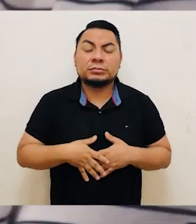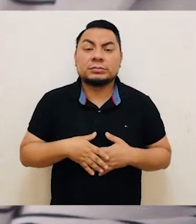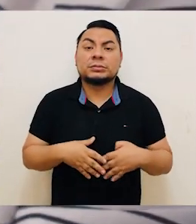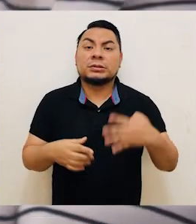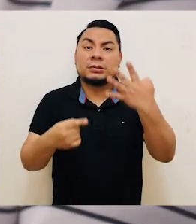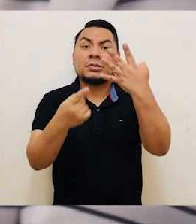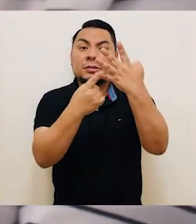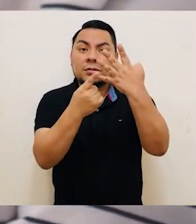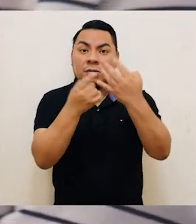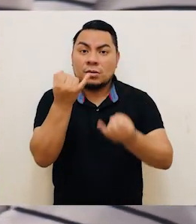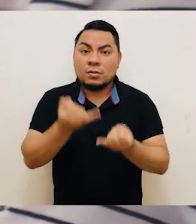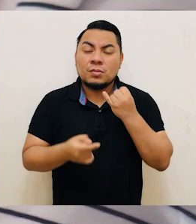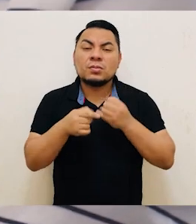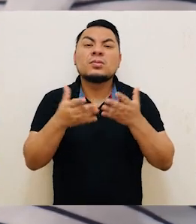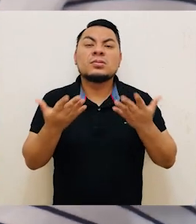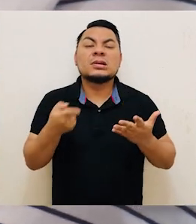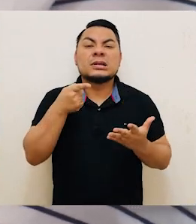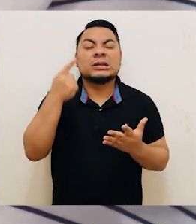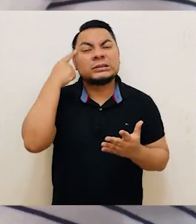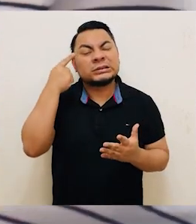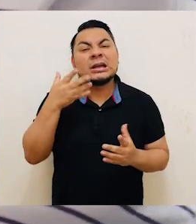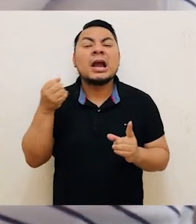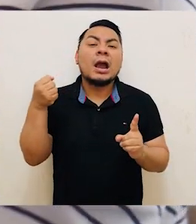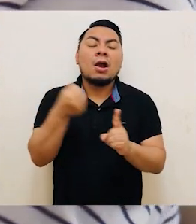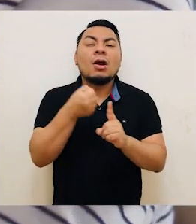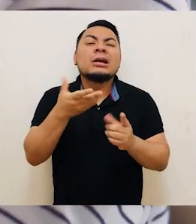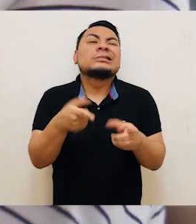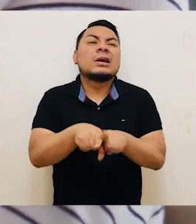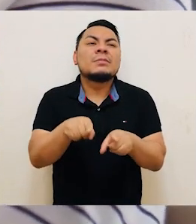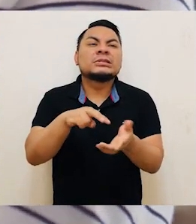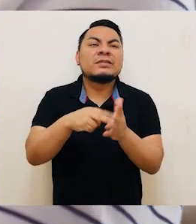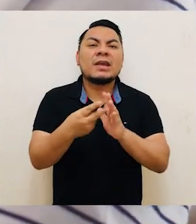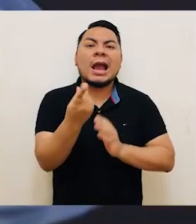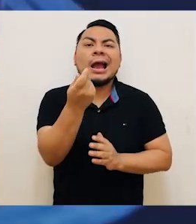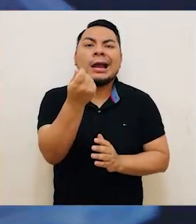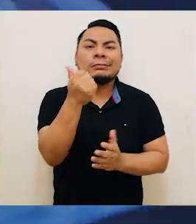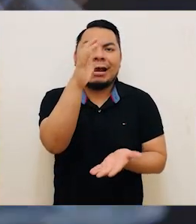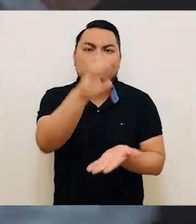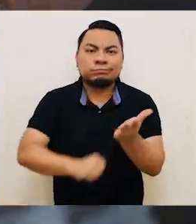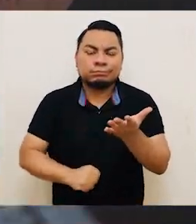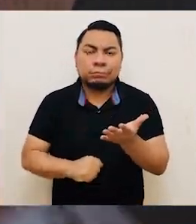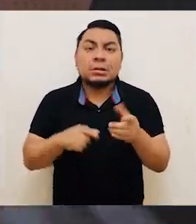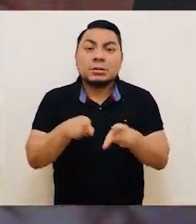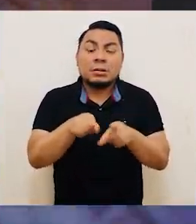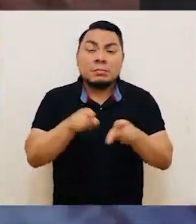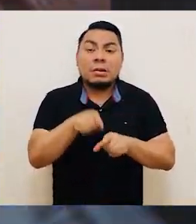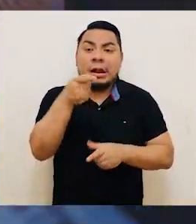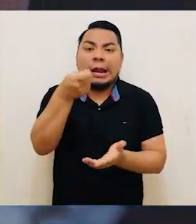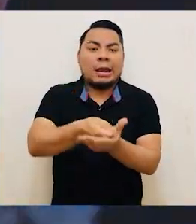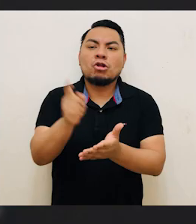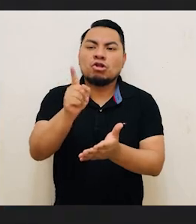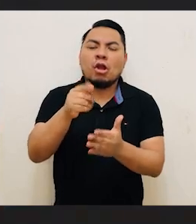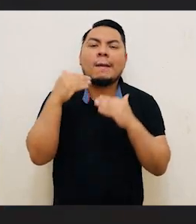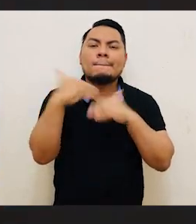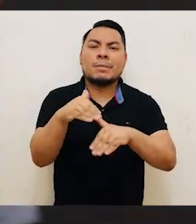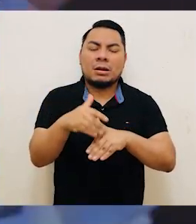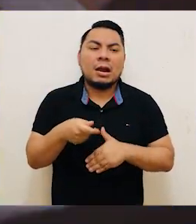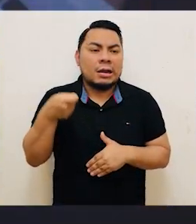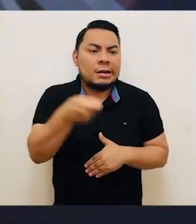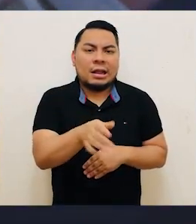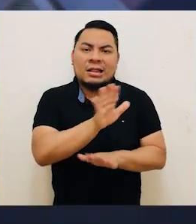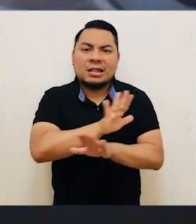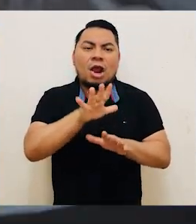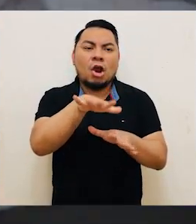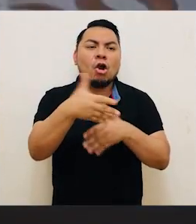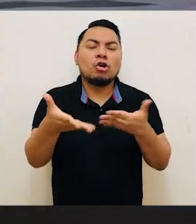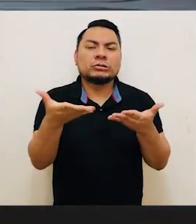patrimonial o económica. Es la limitación al acceso del dinero o a los recursos patrimoniales de la víctima en el marco de relaciones